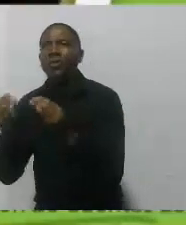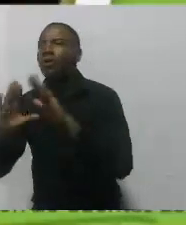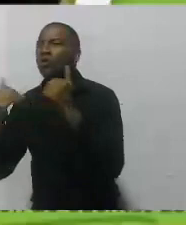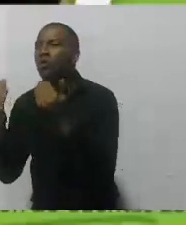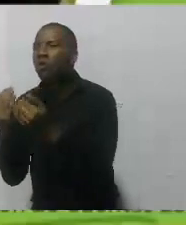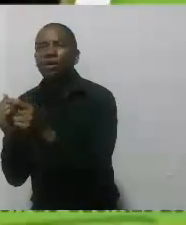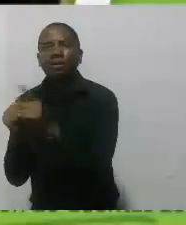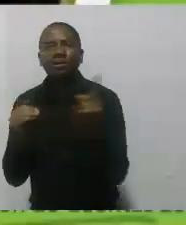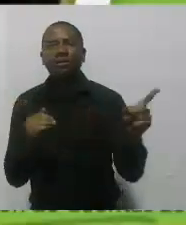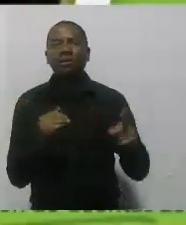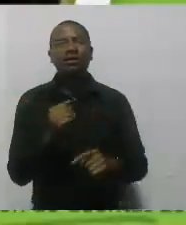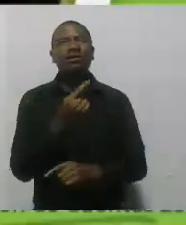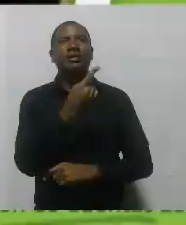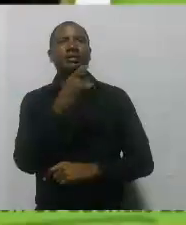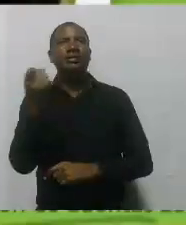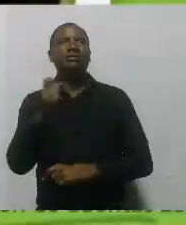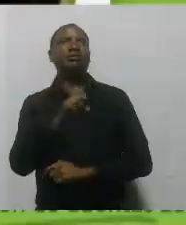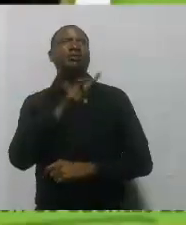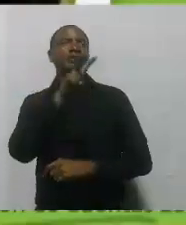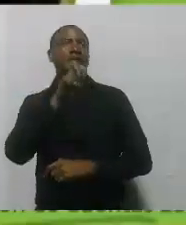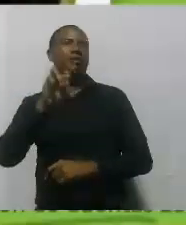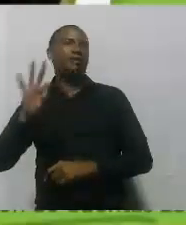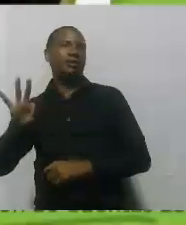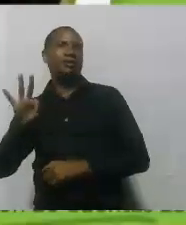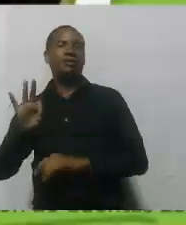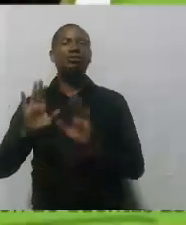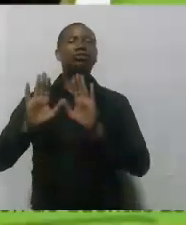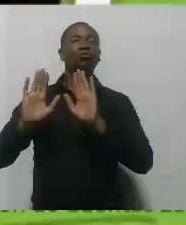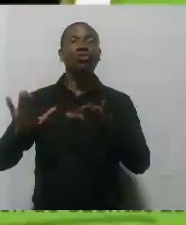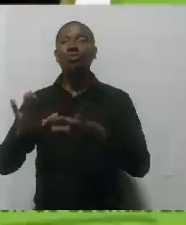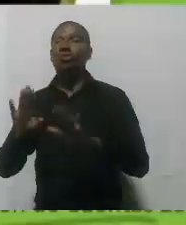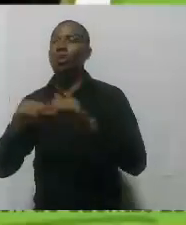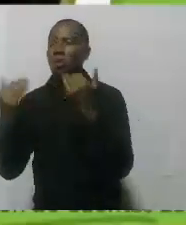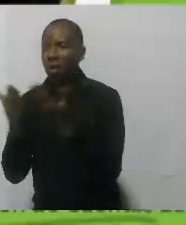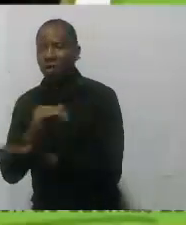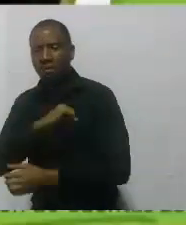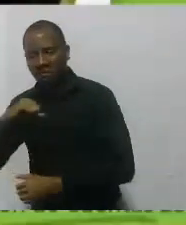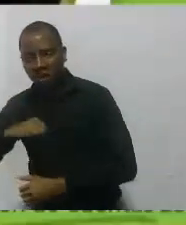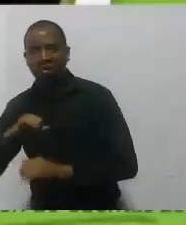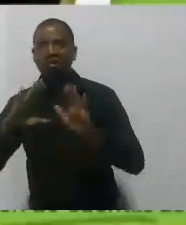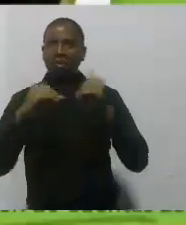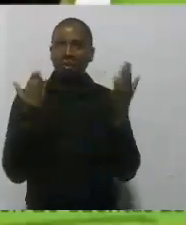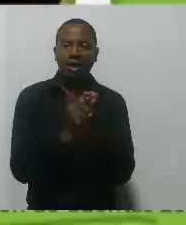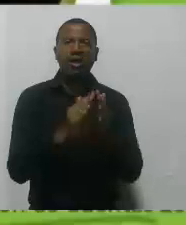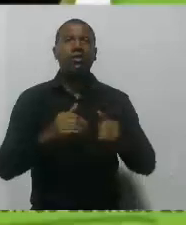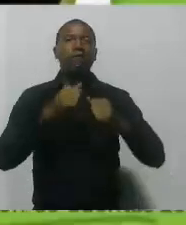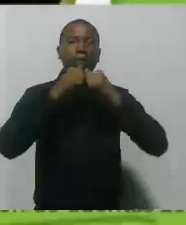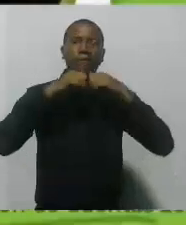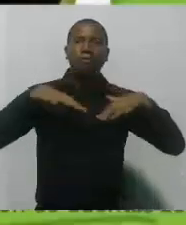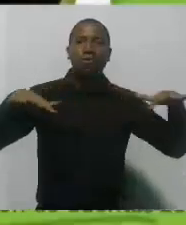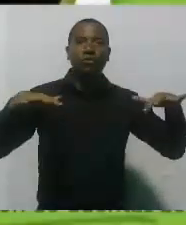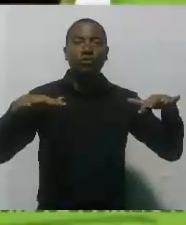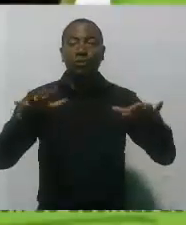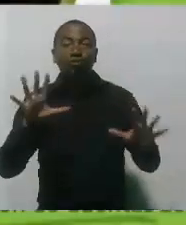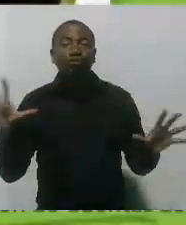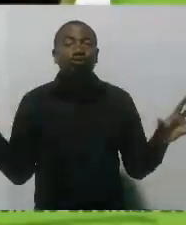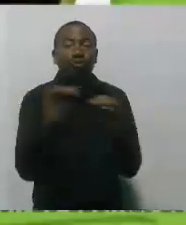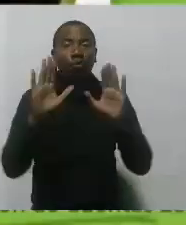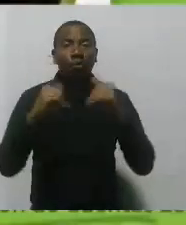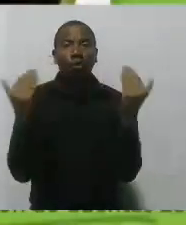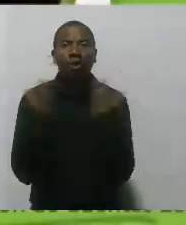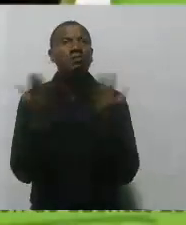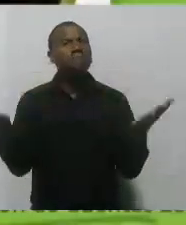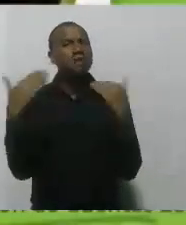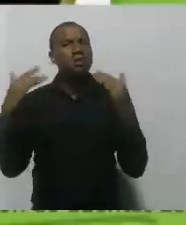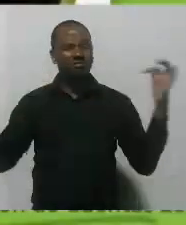entre públicas y privadas. Quiere decir, una fiesta deportiva donde aquí estamos incentivando